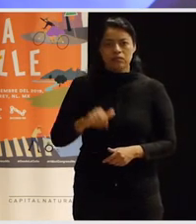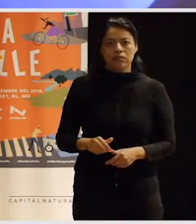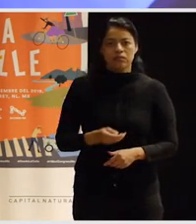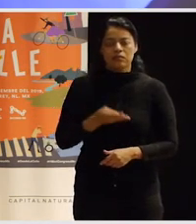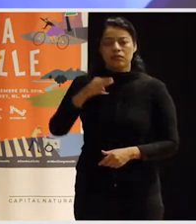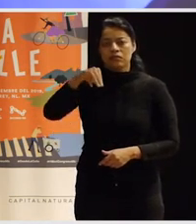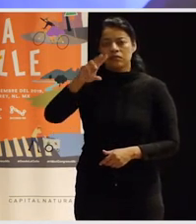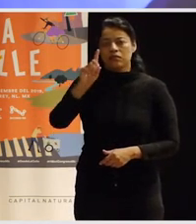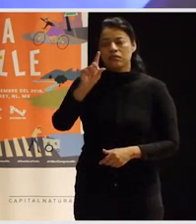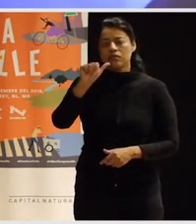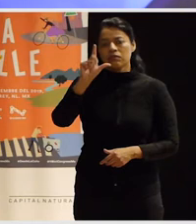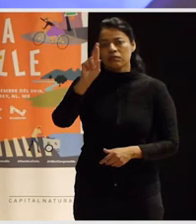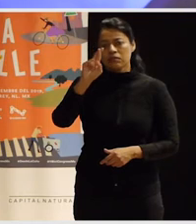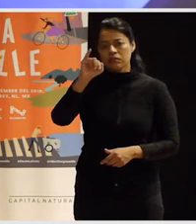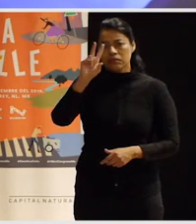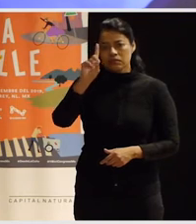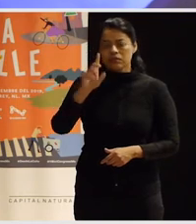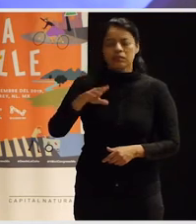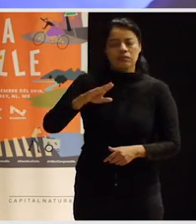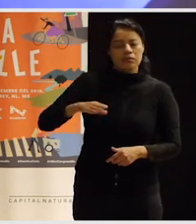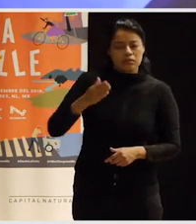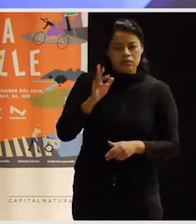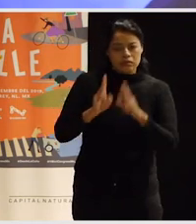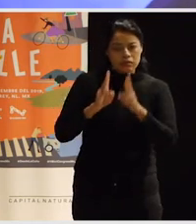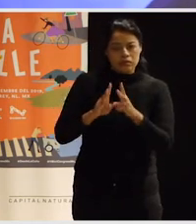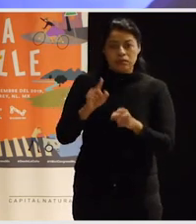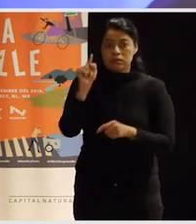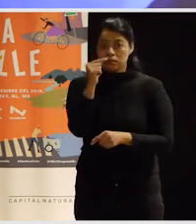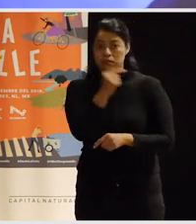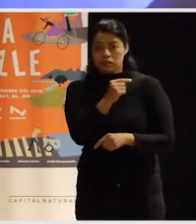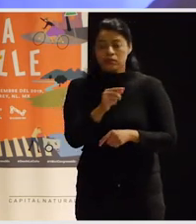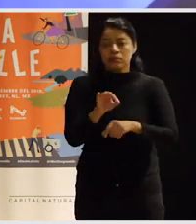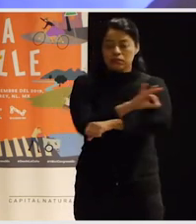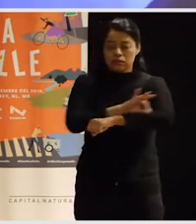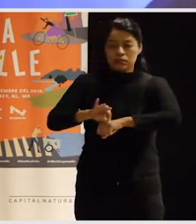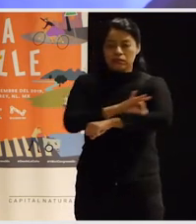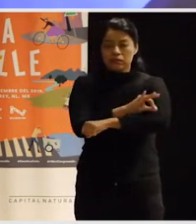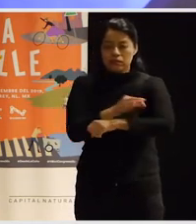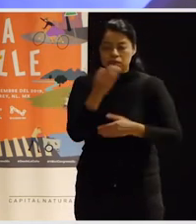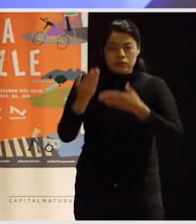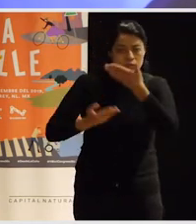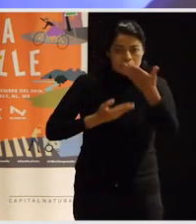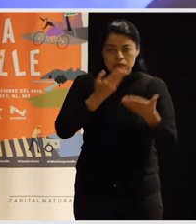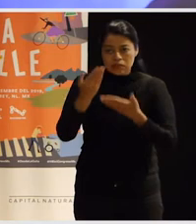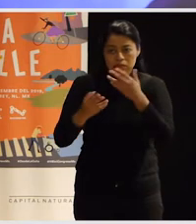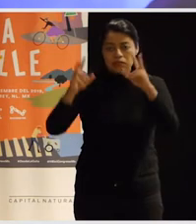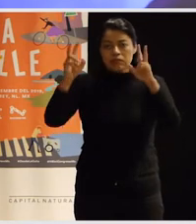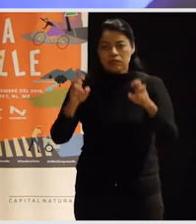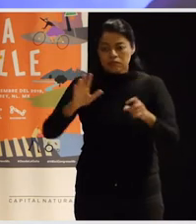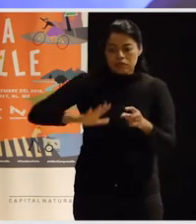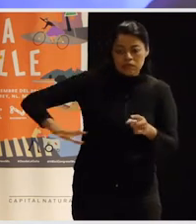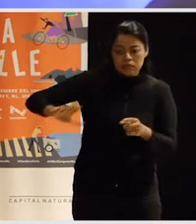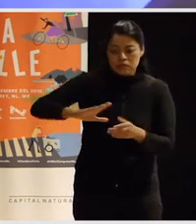Madrid, pero ahora nos contará ella sobre esto. Es arquitecta con formación en urbanismo y teoría feminista.